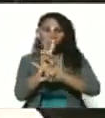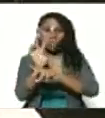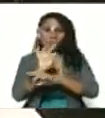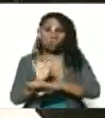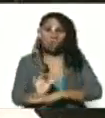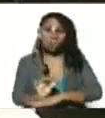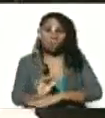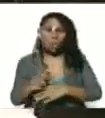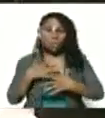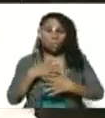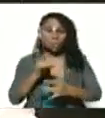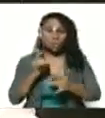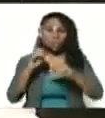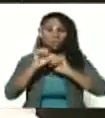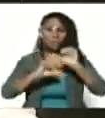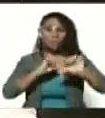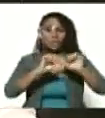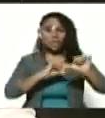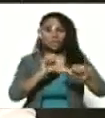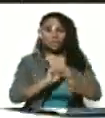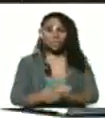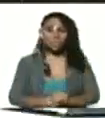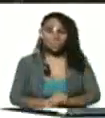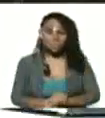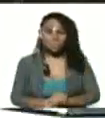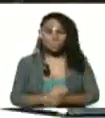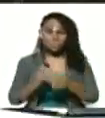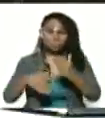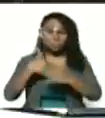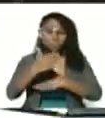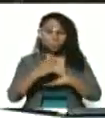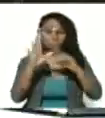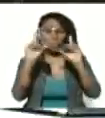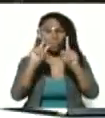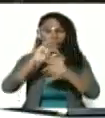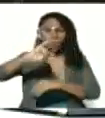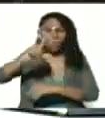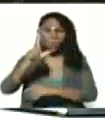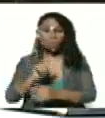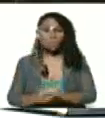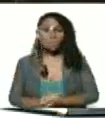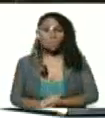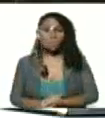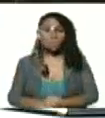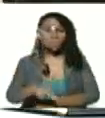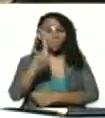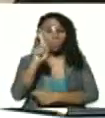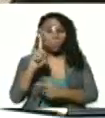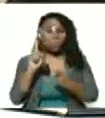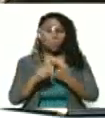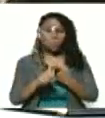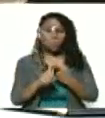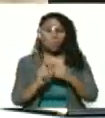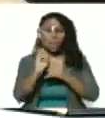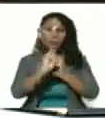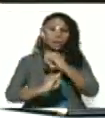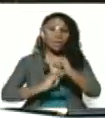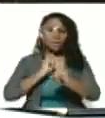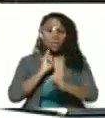interesantes, después del 11 de julio. Uno internacional